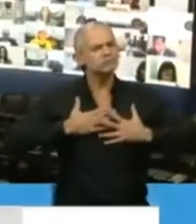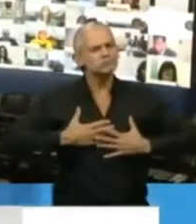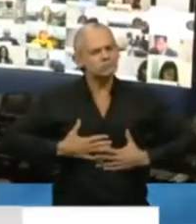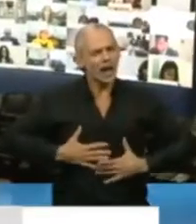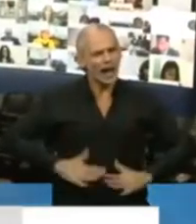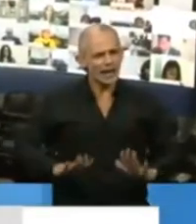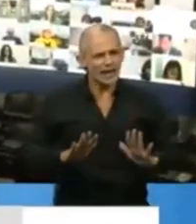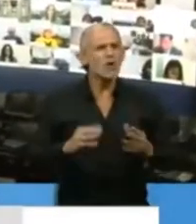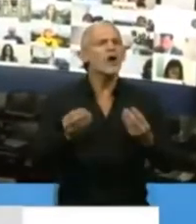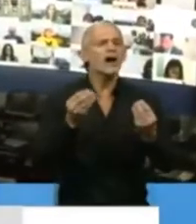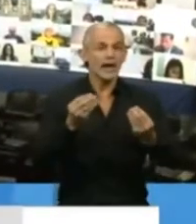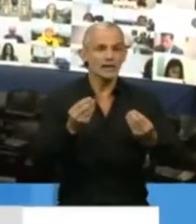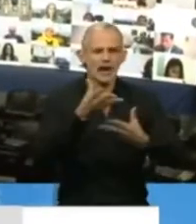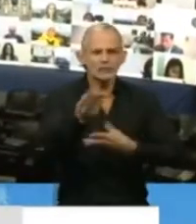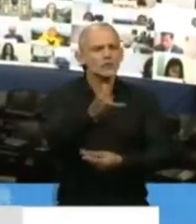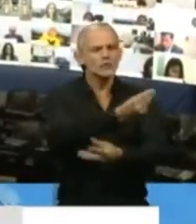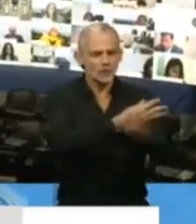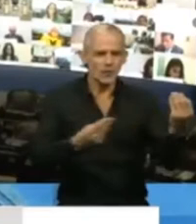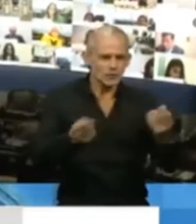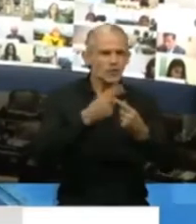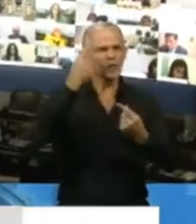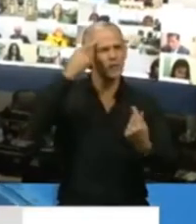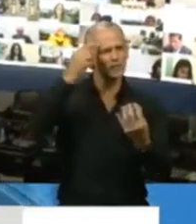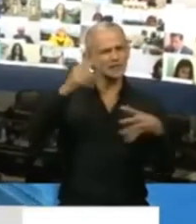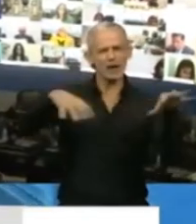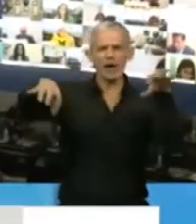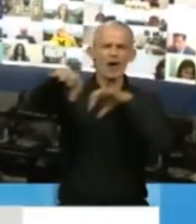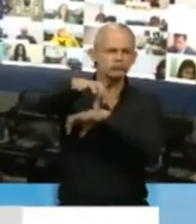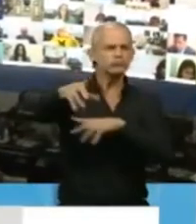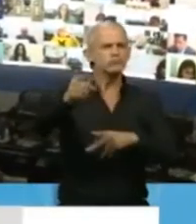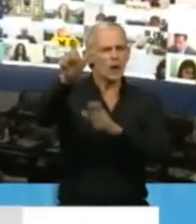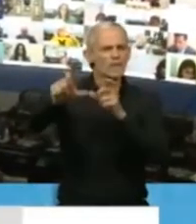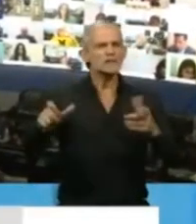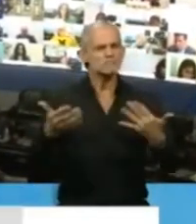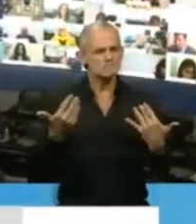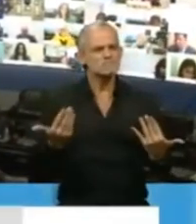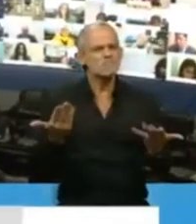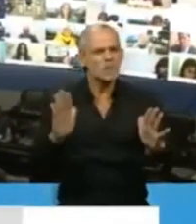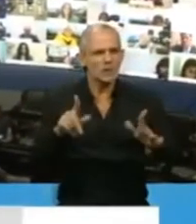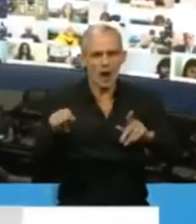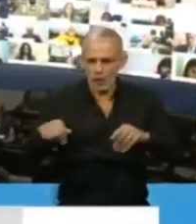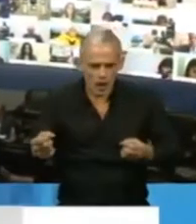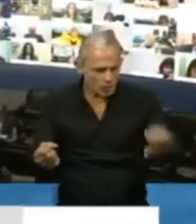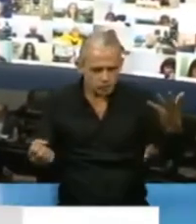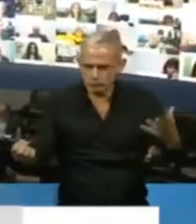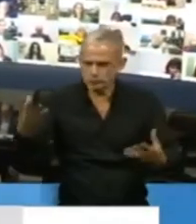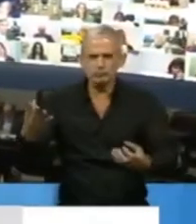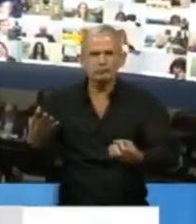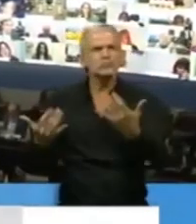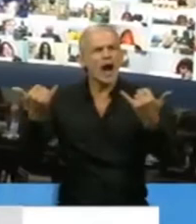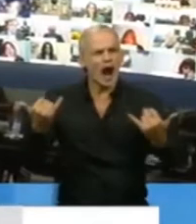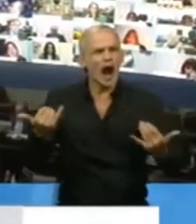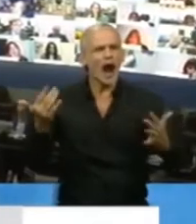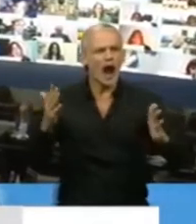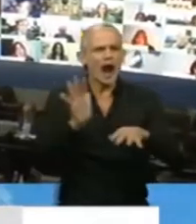que la solidaridad, la empatía, sean dos elementos que estén surgiendo como escudos